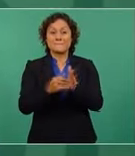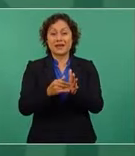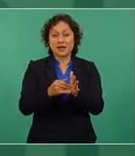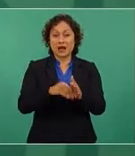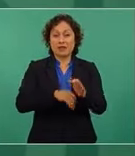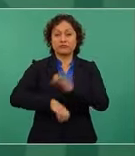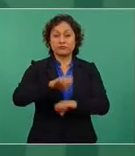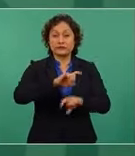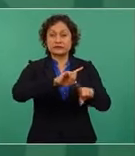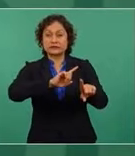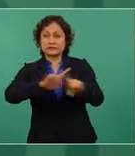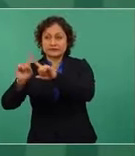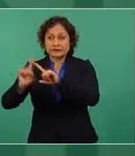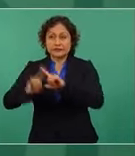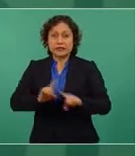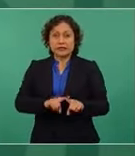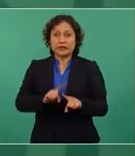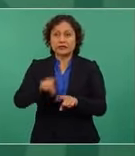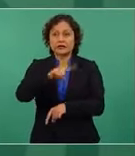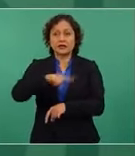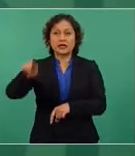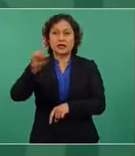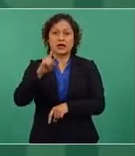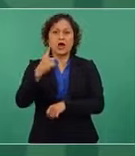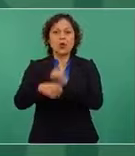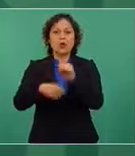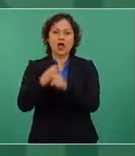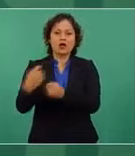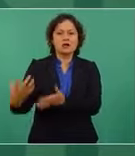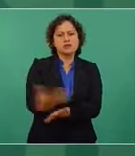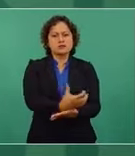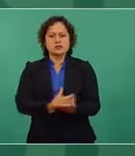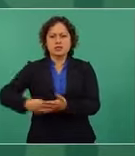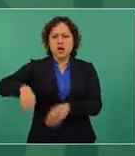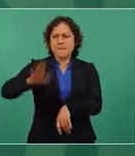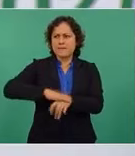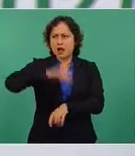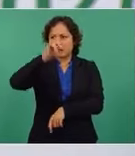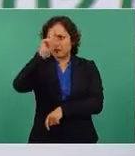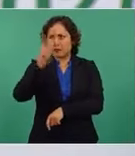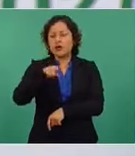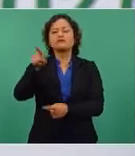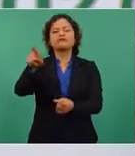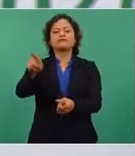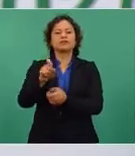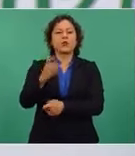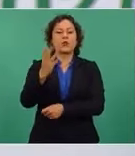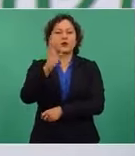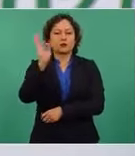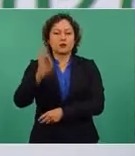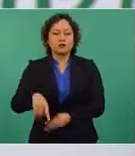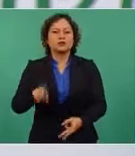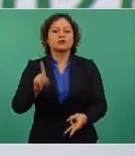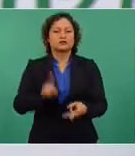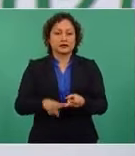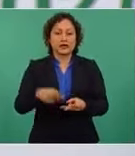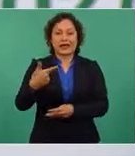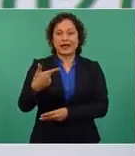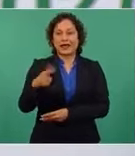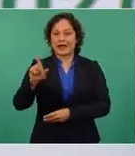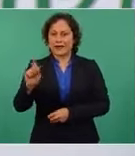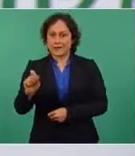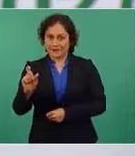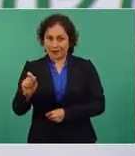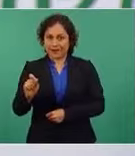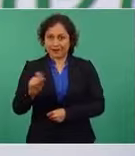ingresos anuales, punto dos por ciento del Producto Interno Bruto del G20, de las